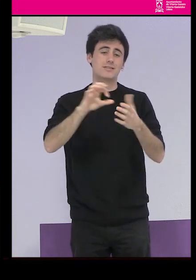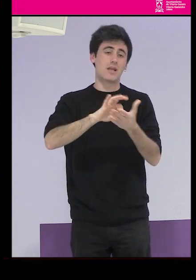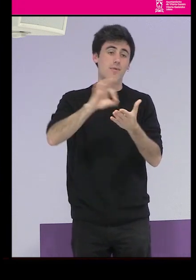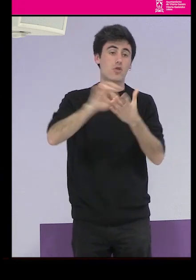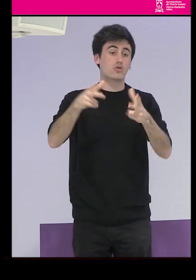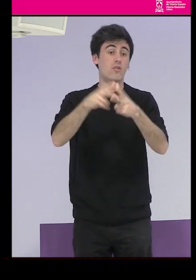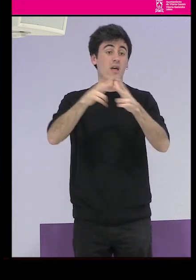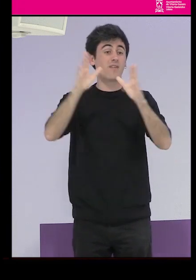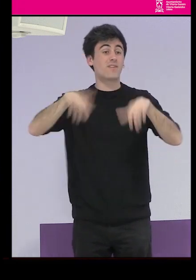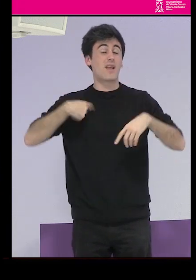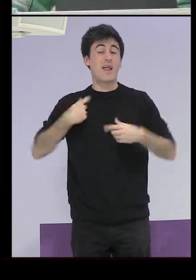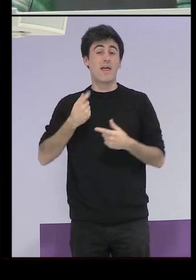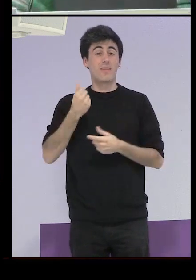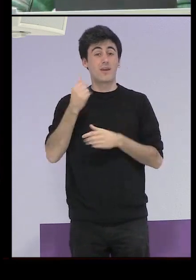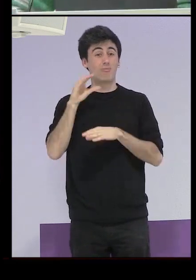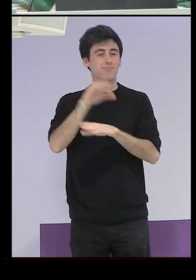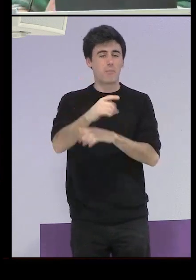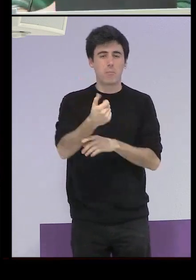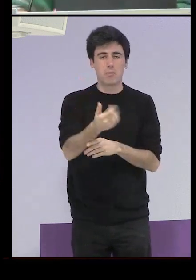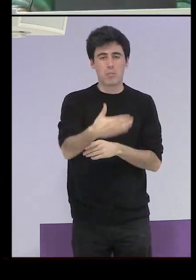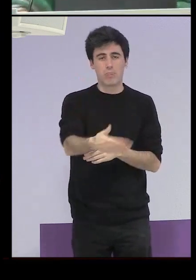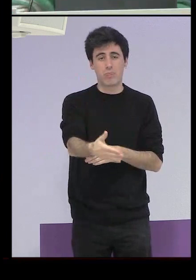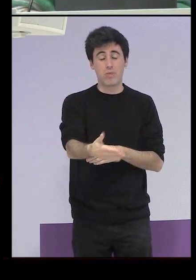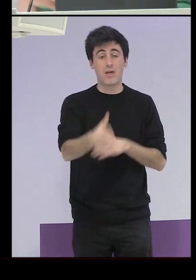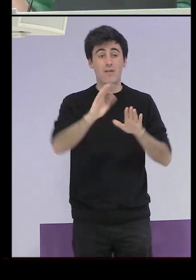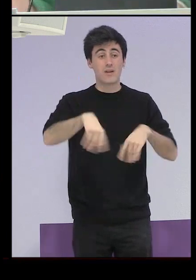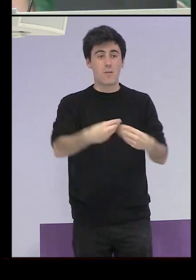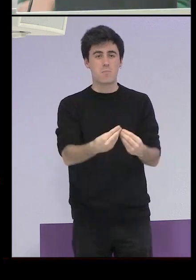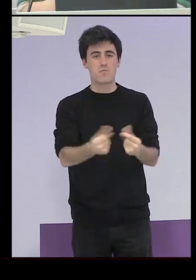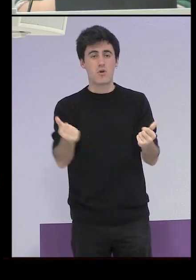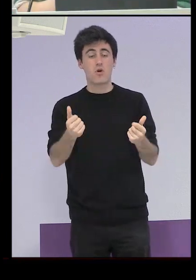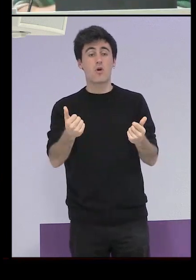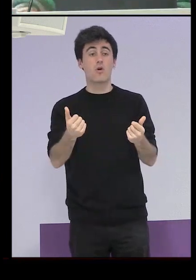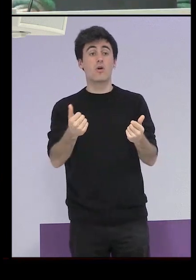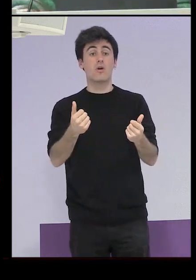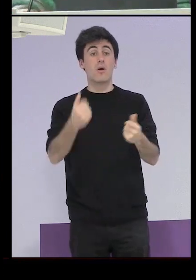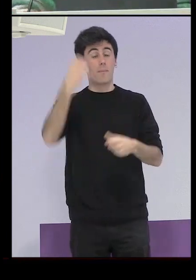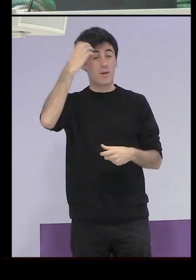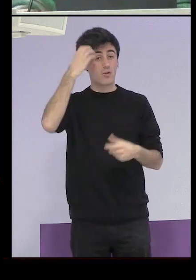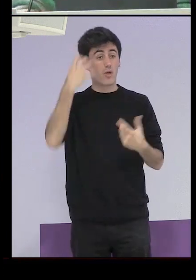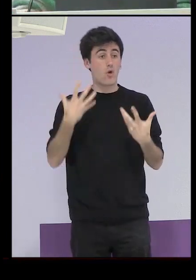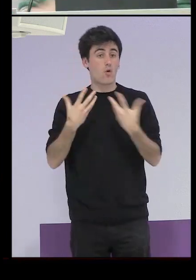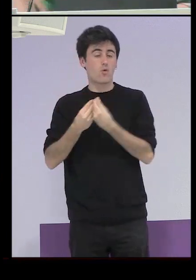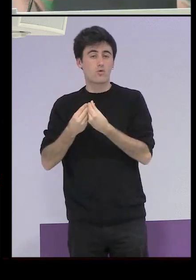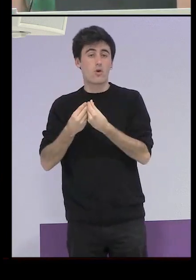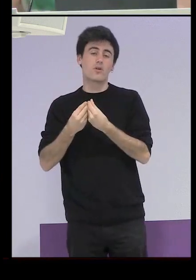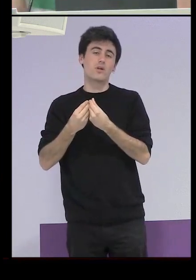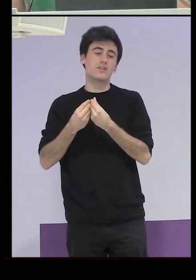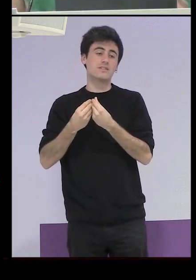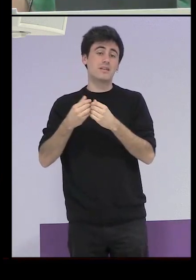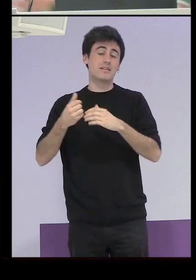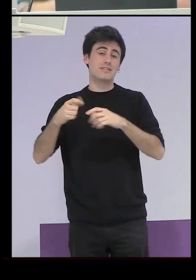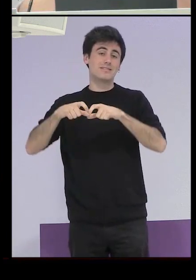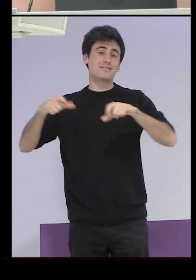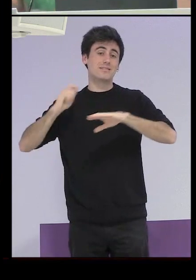nunca le da ni mucho presupuesto ni mucho interés a este patronato, así que acaba desapareciendo y juntándose con un tribunal de menores. Se